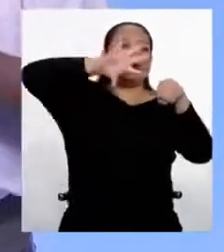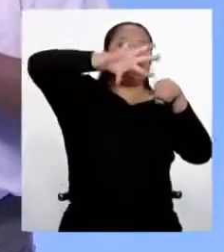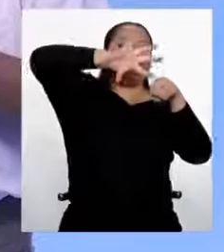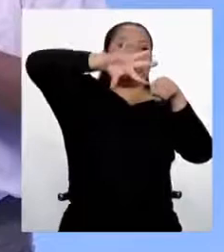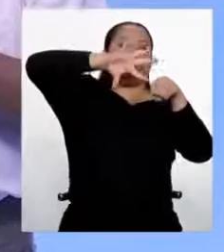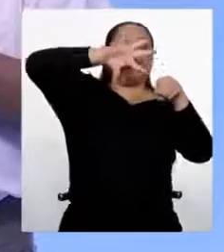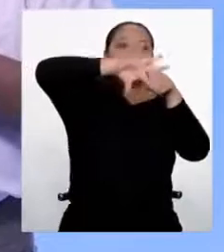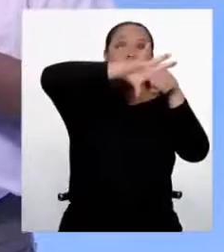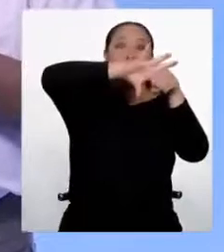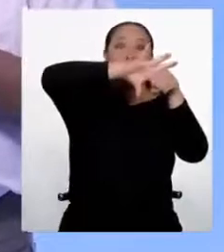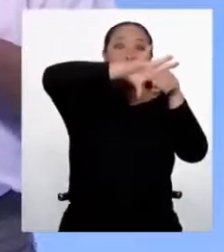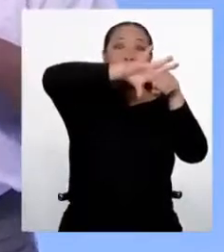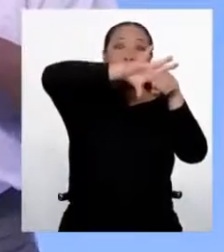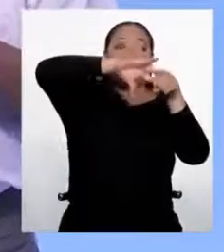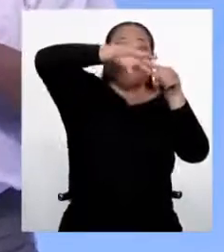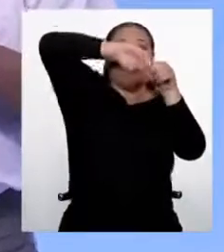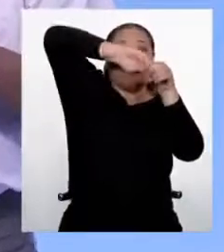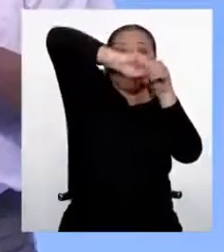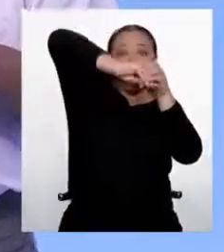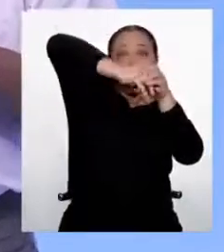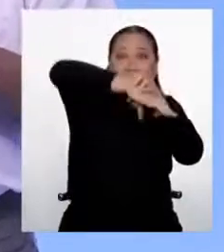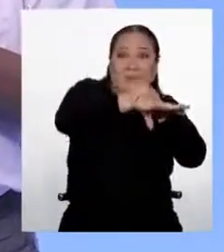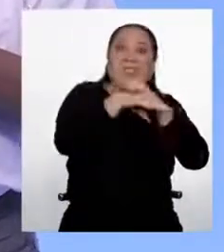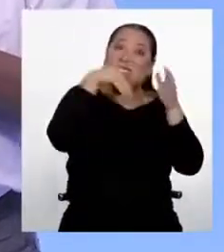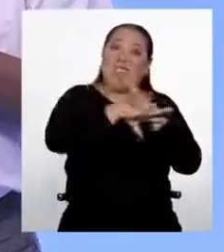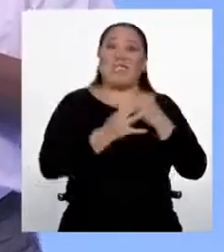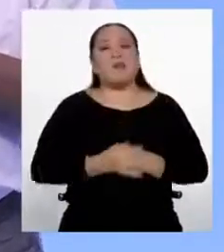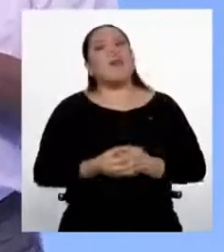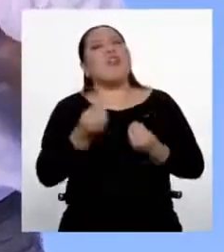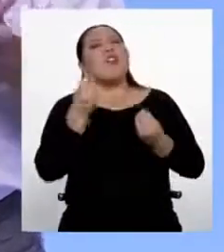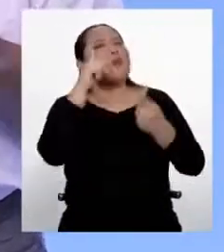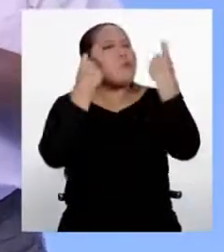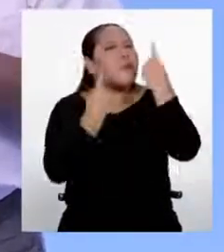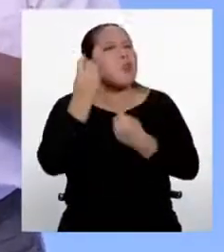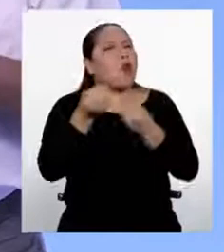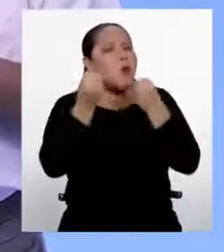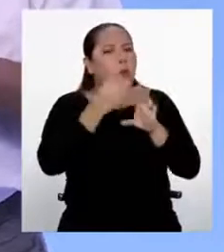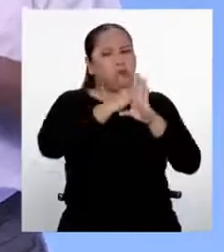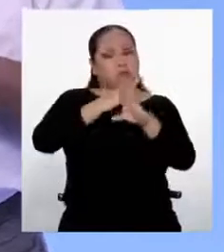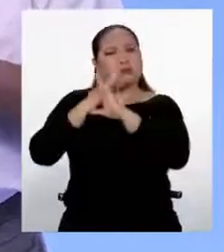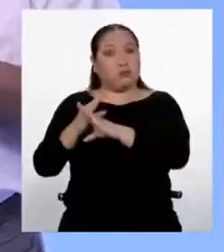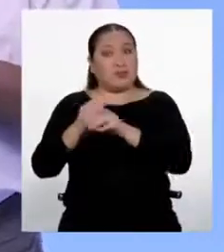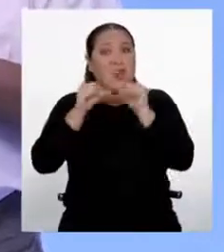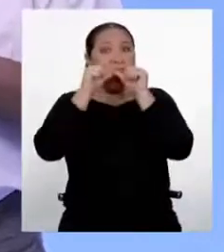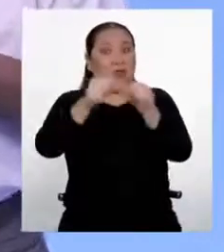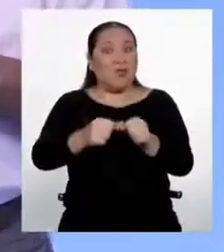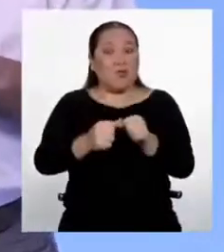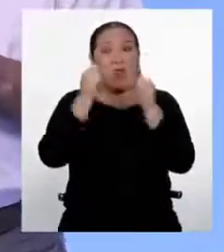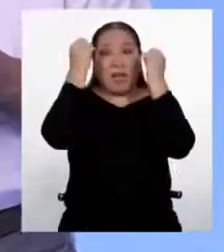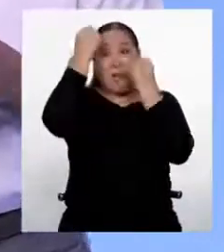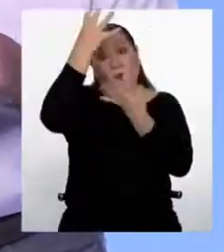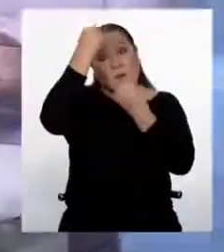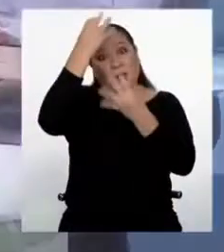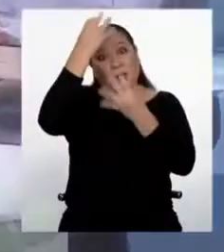nos queda una pregunta pendiente. ¿Cuáles son las mejores estrategias para protegernos? Sigamos informándonos con el biólogo Roger